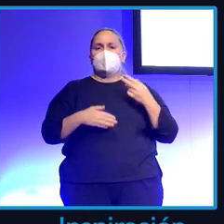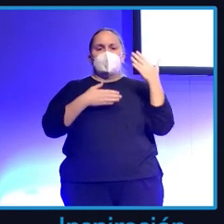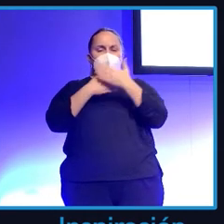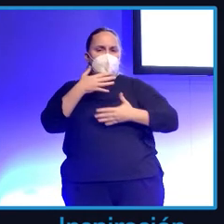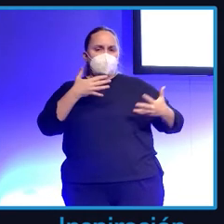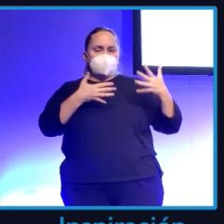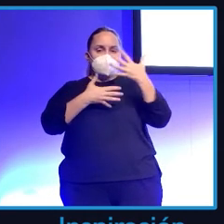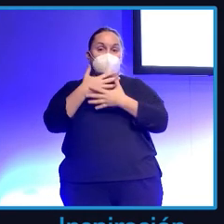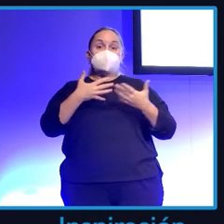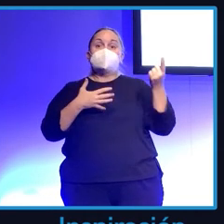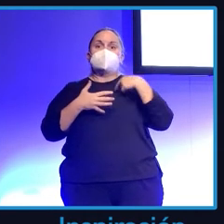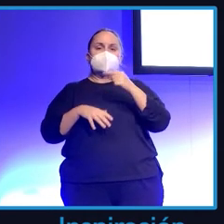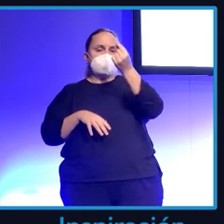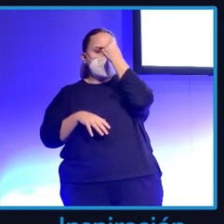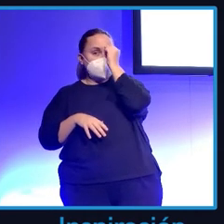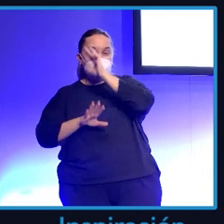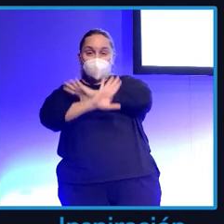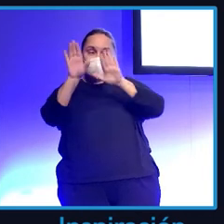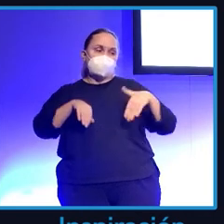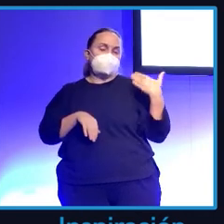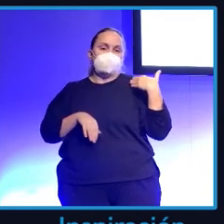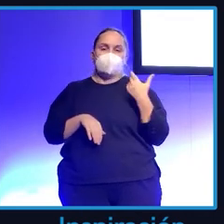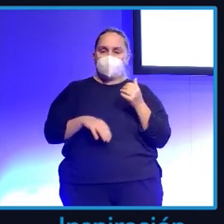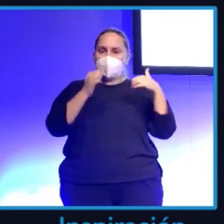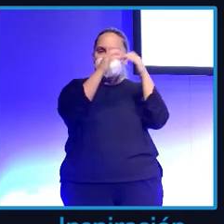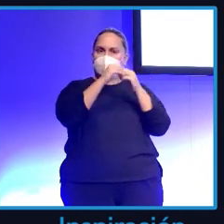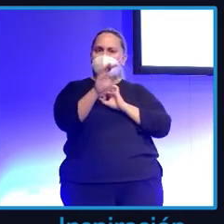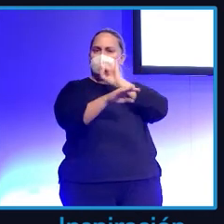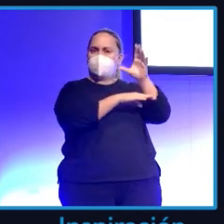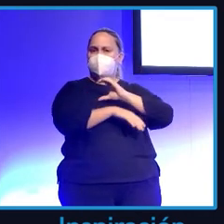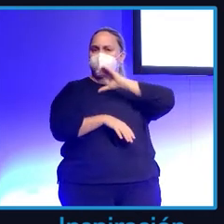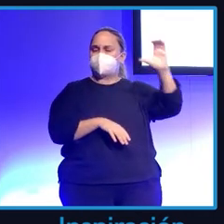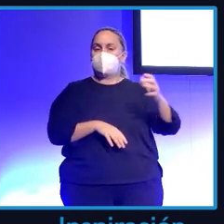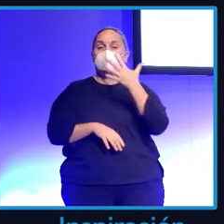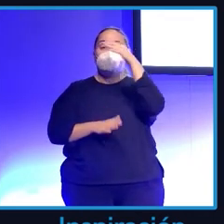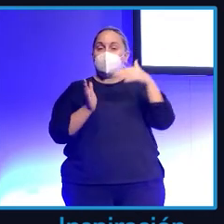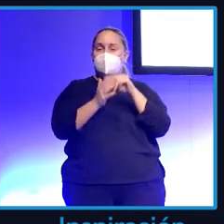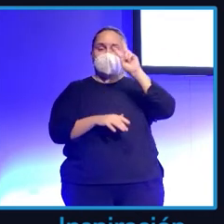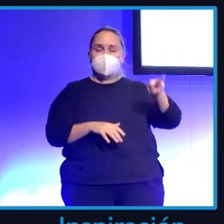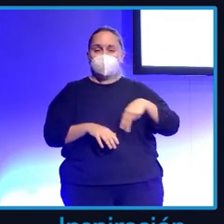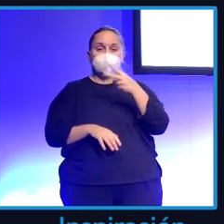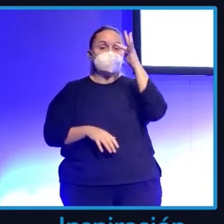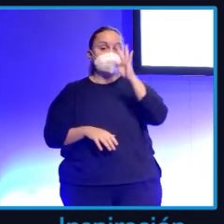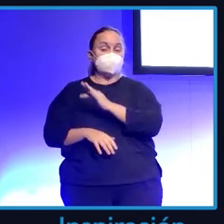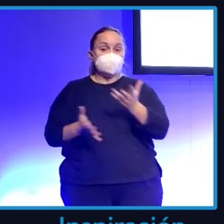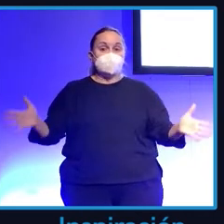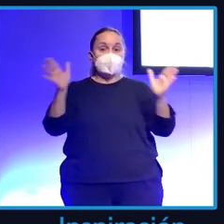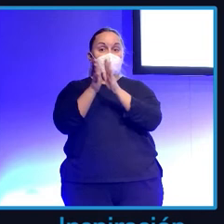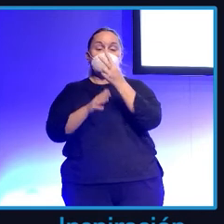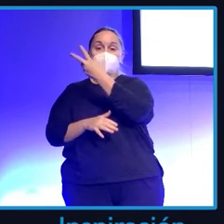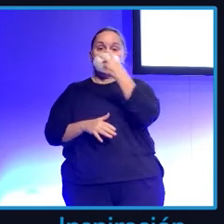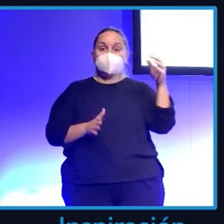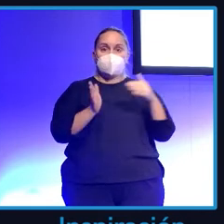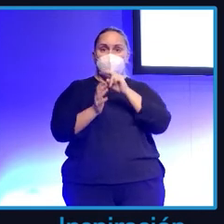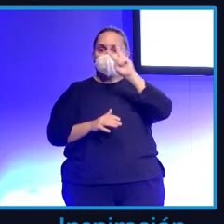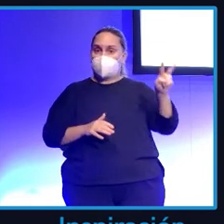en lo último ha sido a La Palma. 5.000 euros que mandamos hace unas semanas. En total, más de 200.000 euros que hemos conseguido y yo espero que con la campaña